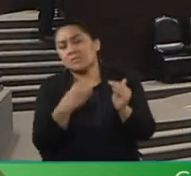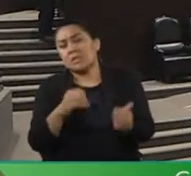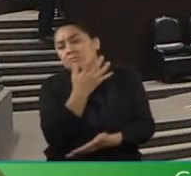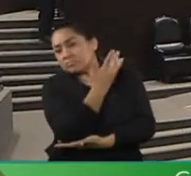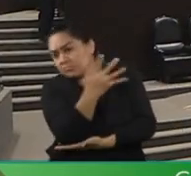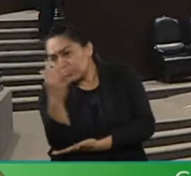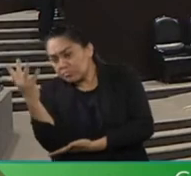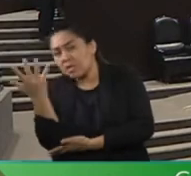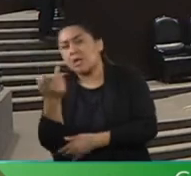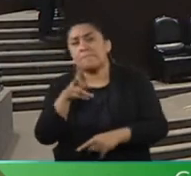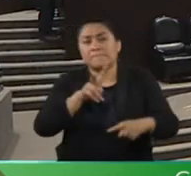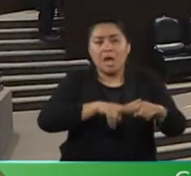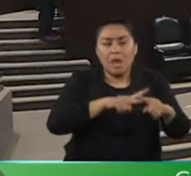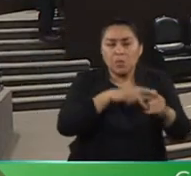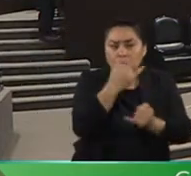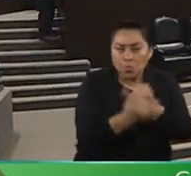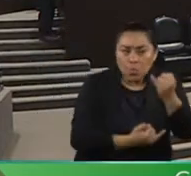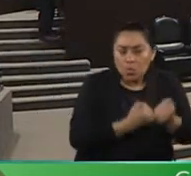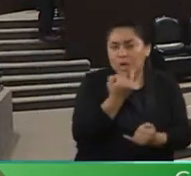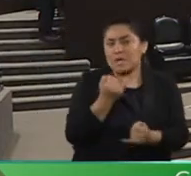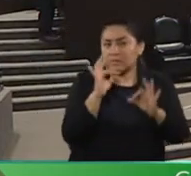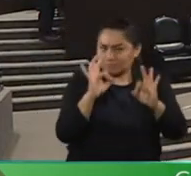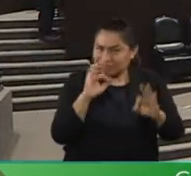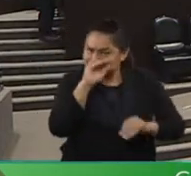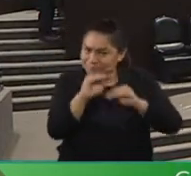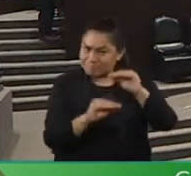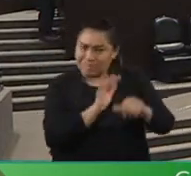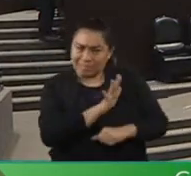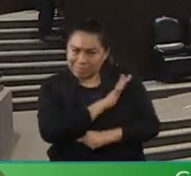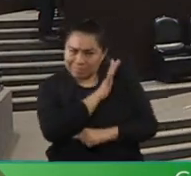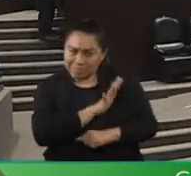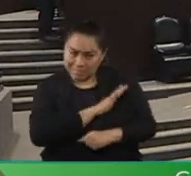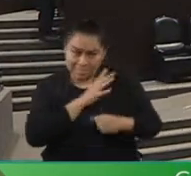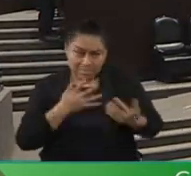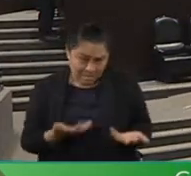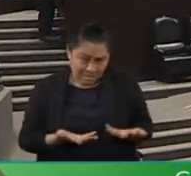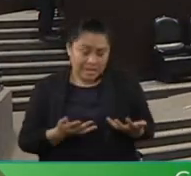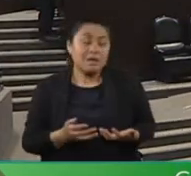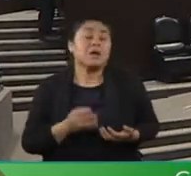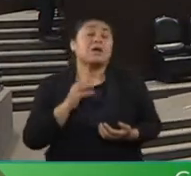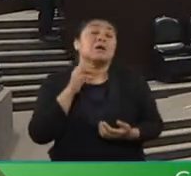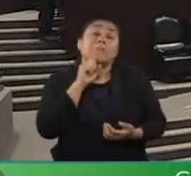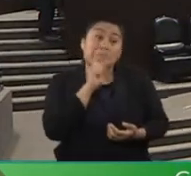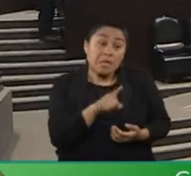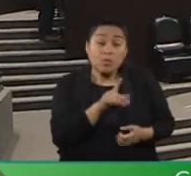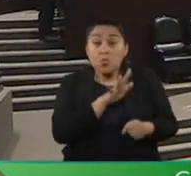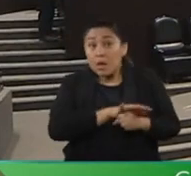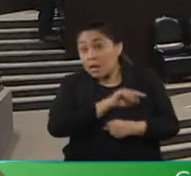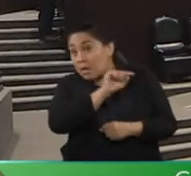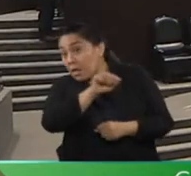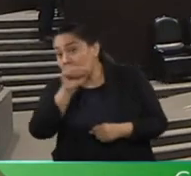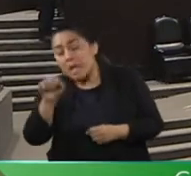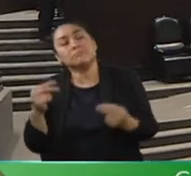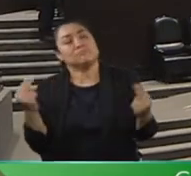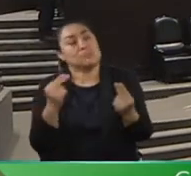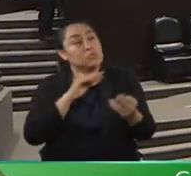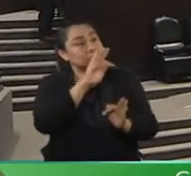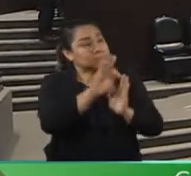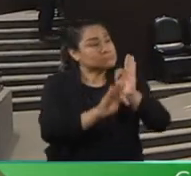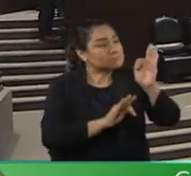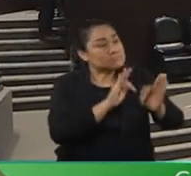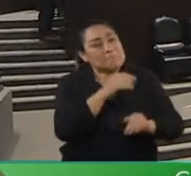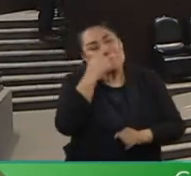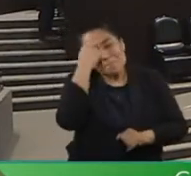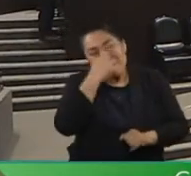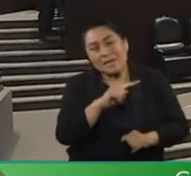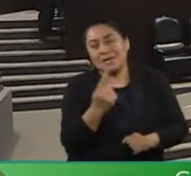un parque de juego infantiles con juegos de buena calidad y en aquellos lugares donde sea necesario proteger estos complejos para evitar que